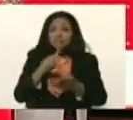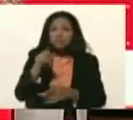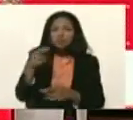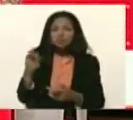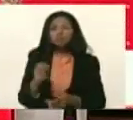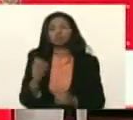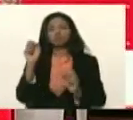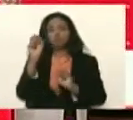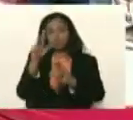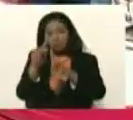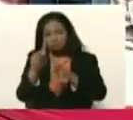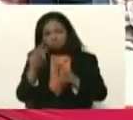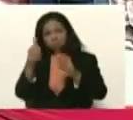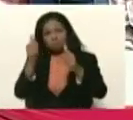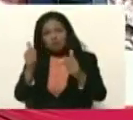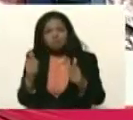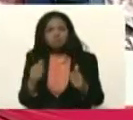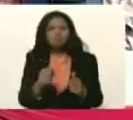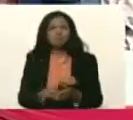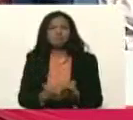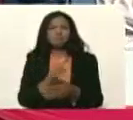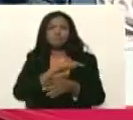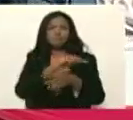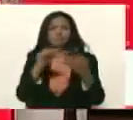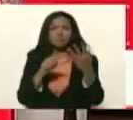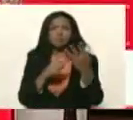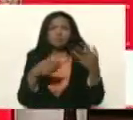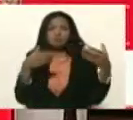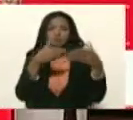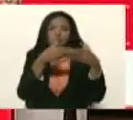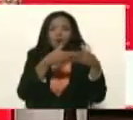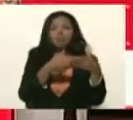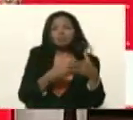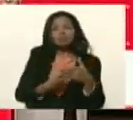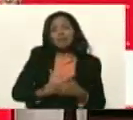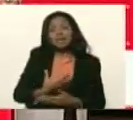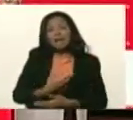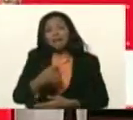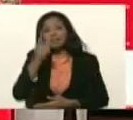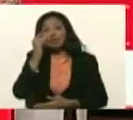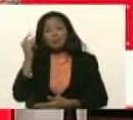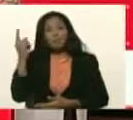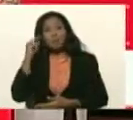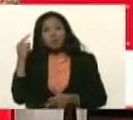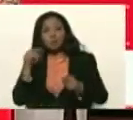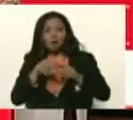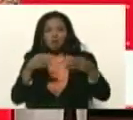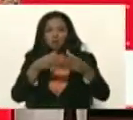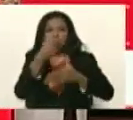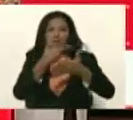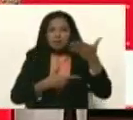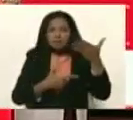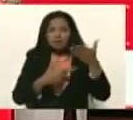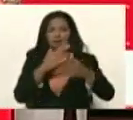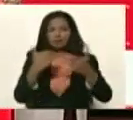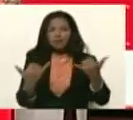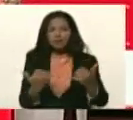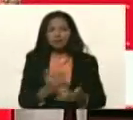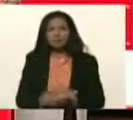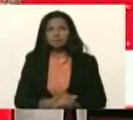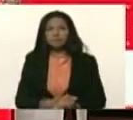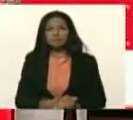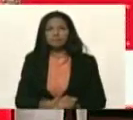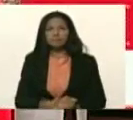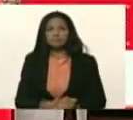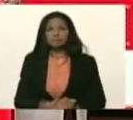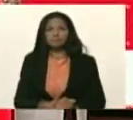Correcto. Luis Jonás Reyes, Ramón Rodríguez, Yulisbet, Josefina, García